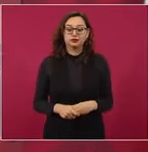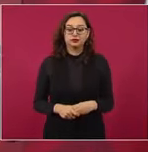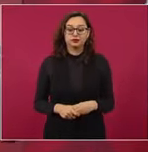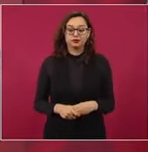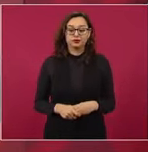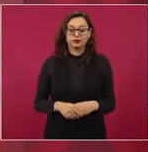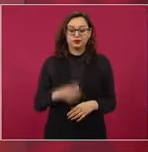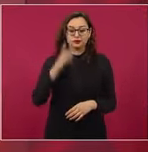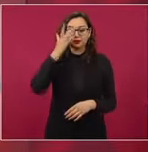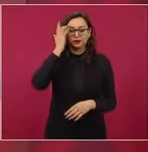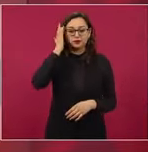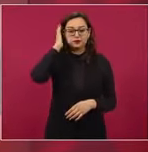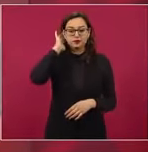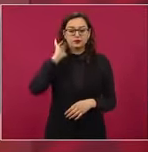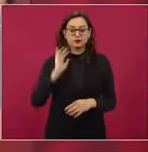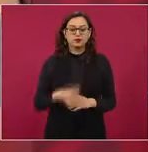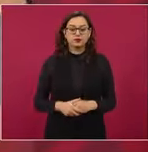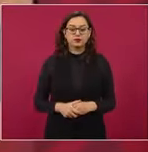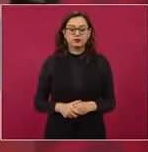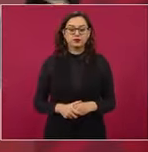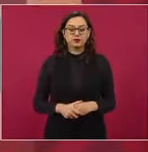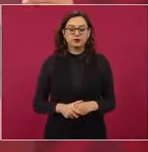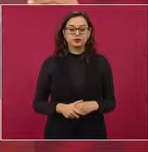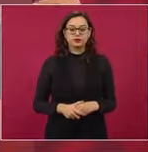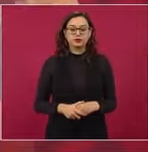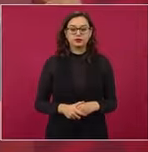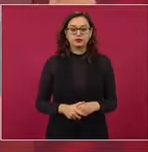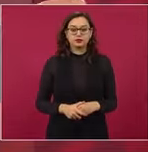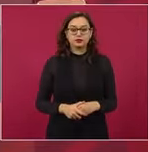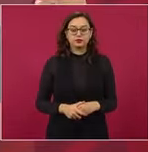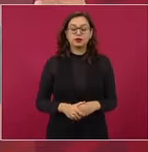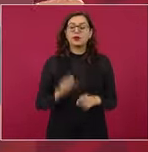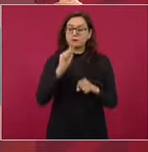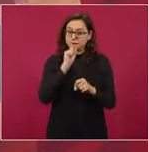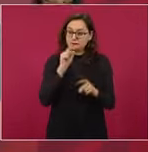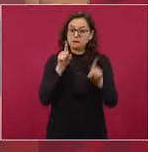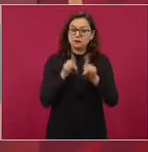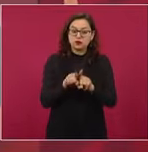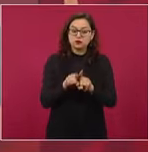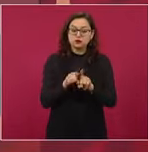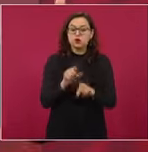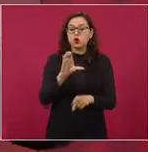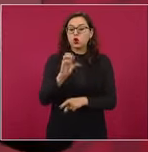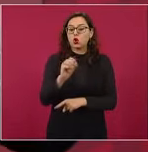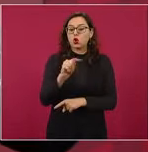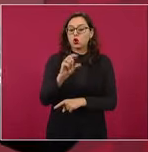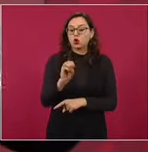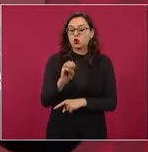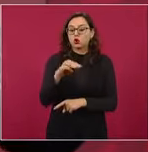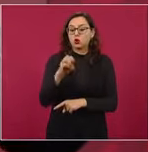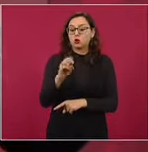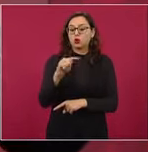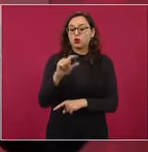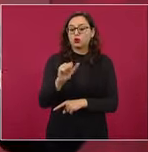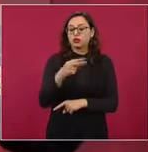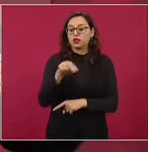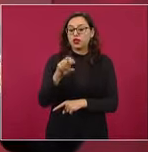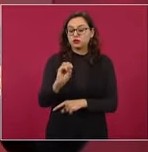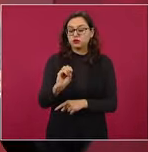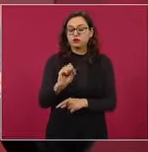como Cota Montaño ayudó para ganar en Baja California Sur,